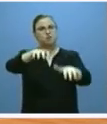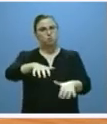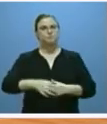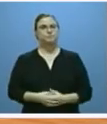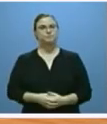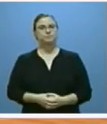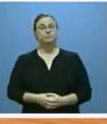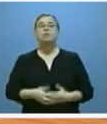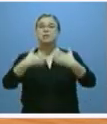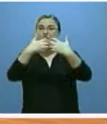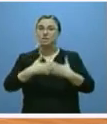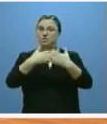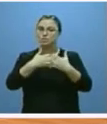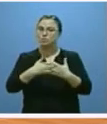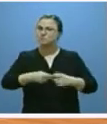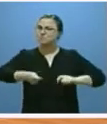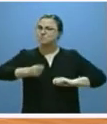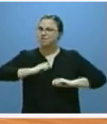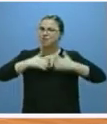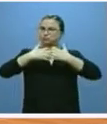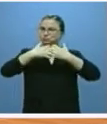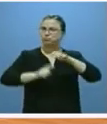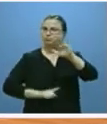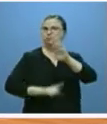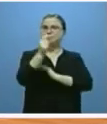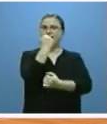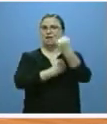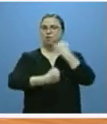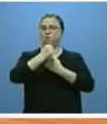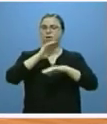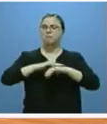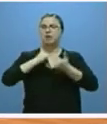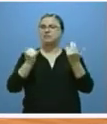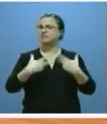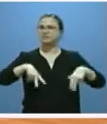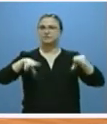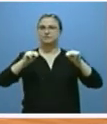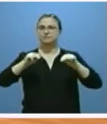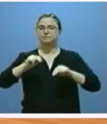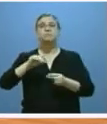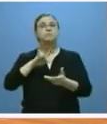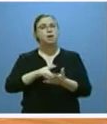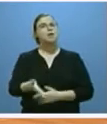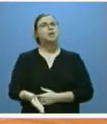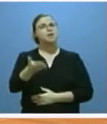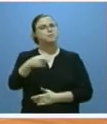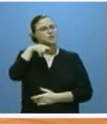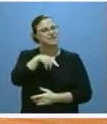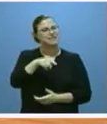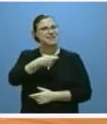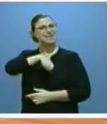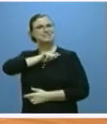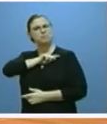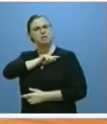La industria está siendo el gran motor de nuestra economía en la salida de la crisis. Tiene más peso aquí que en la media de España.